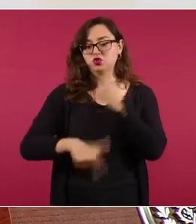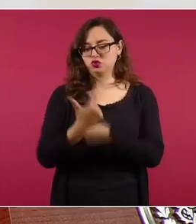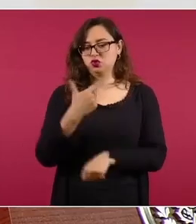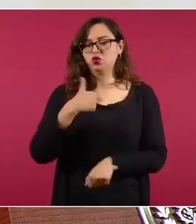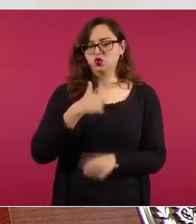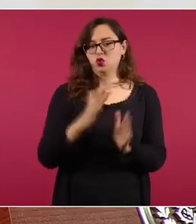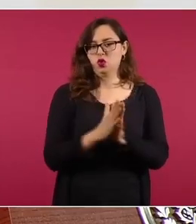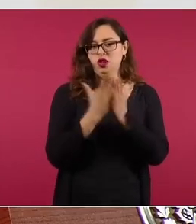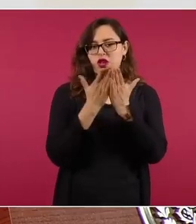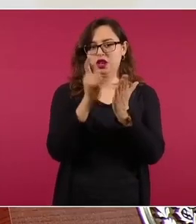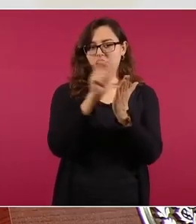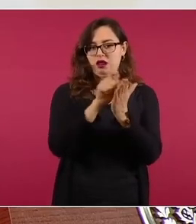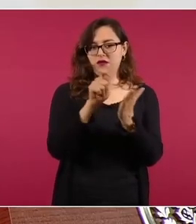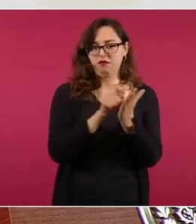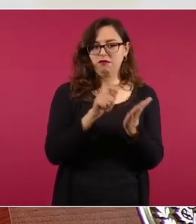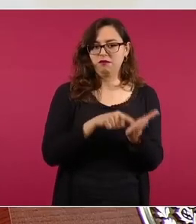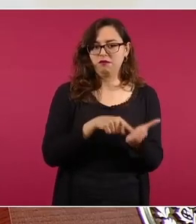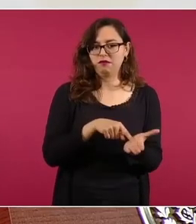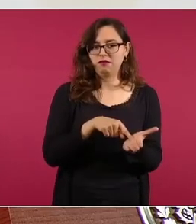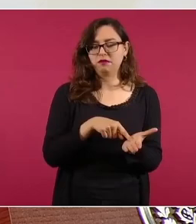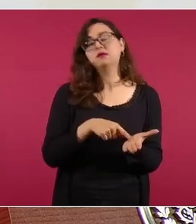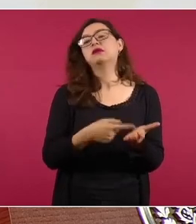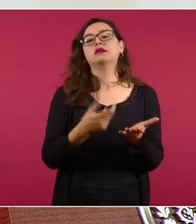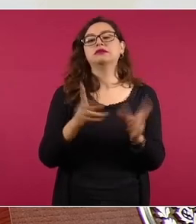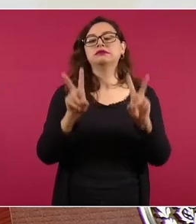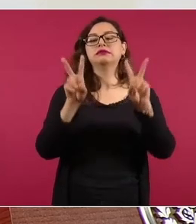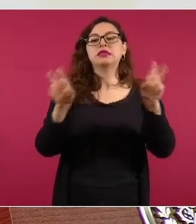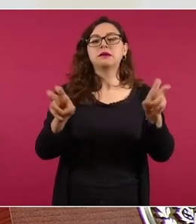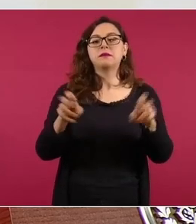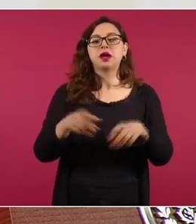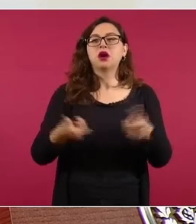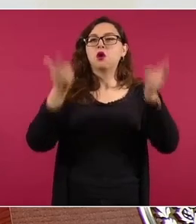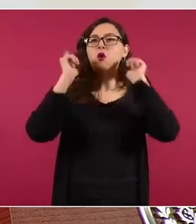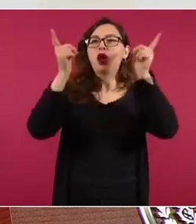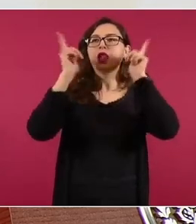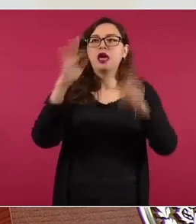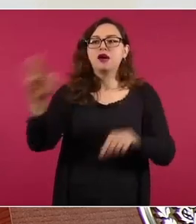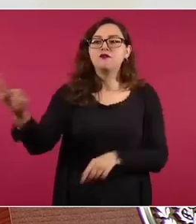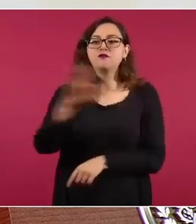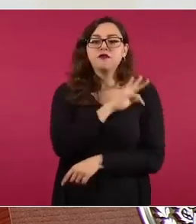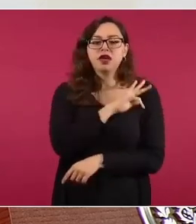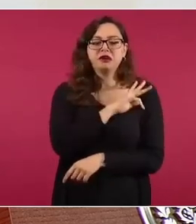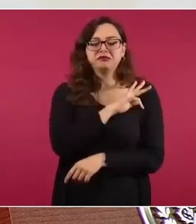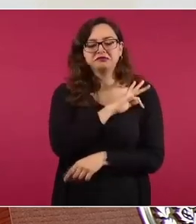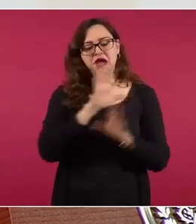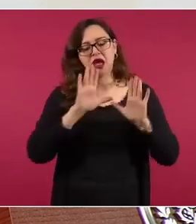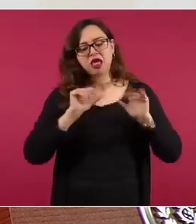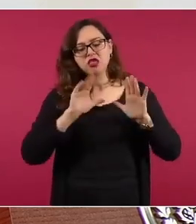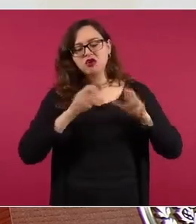no decir adiós a la esperanza y lo dediqué a eso